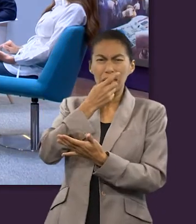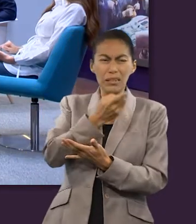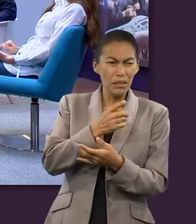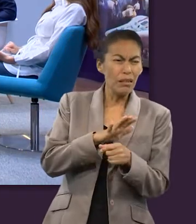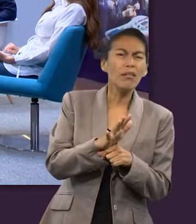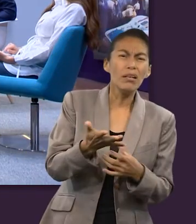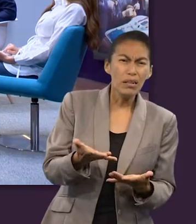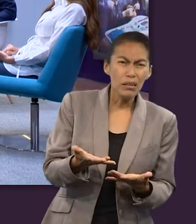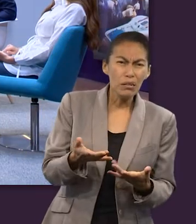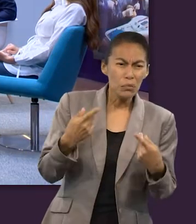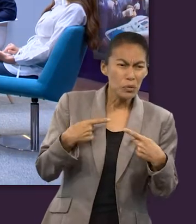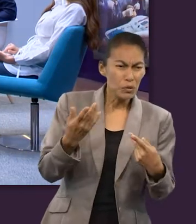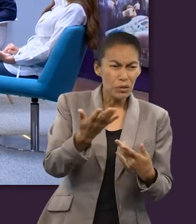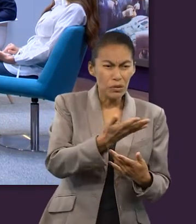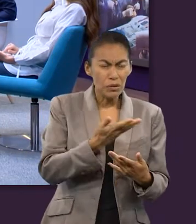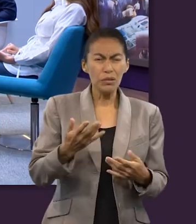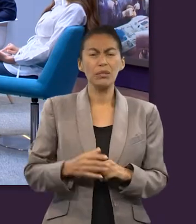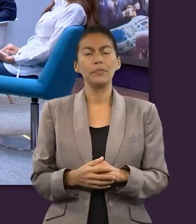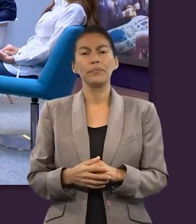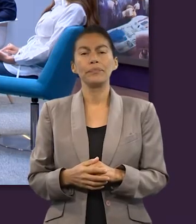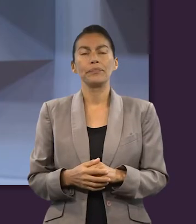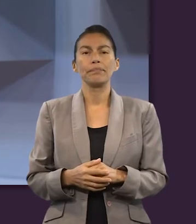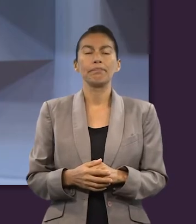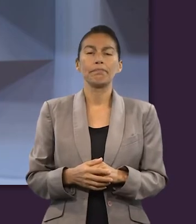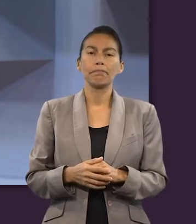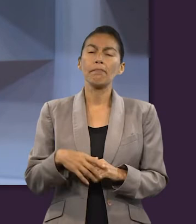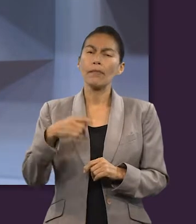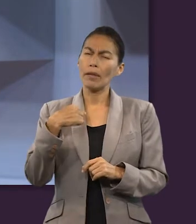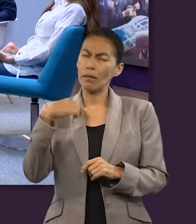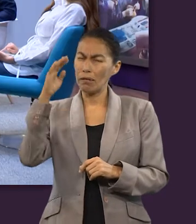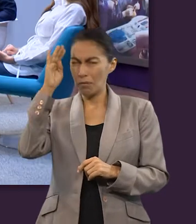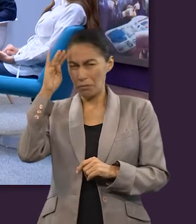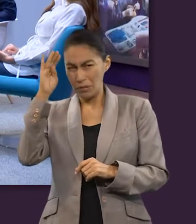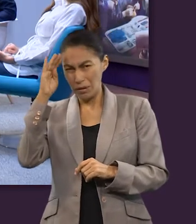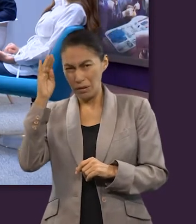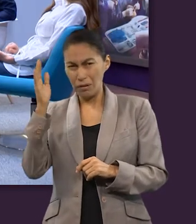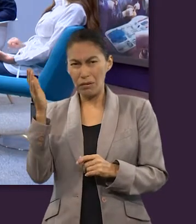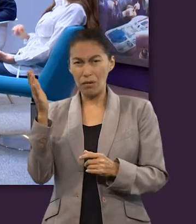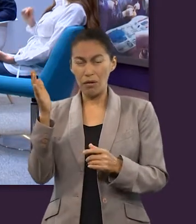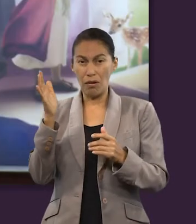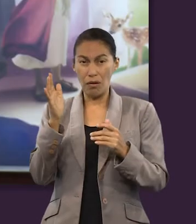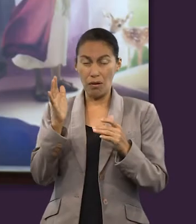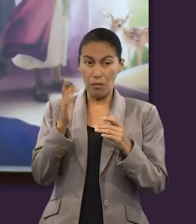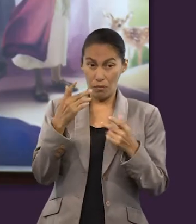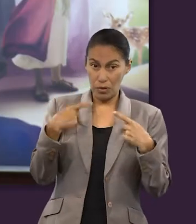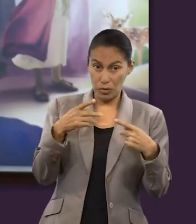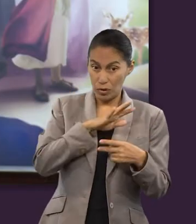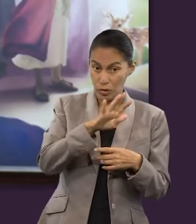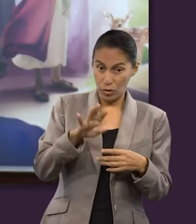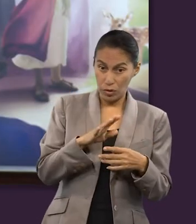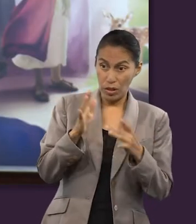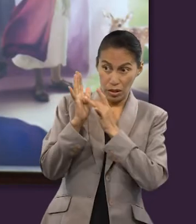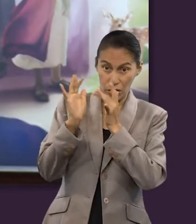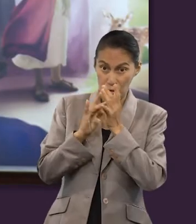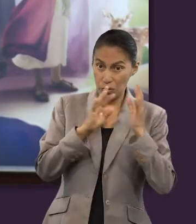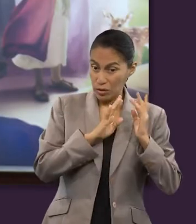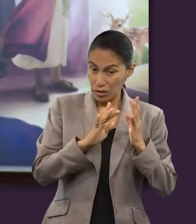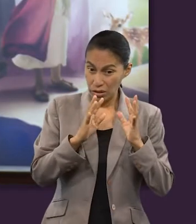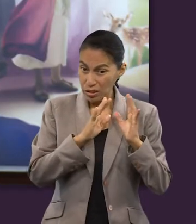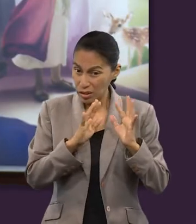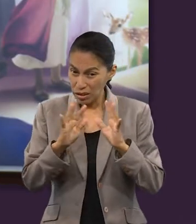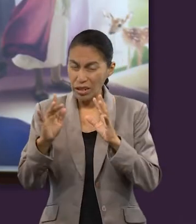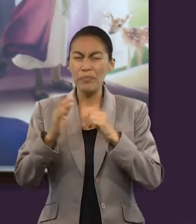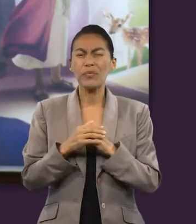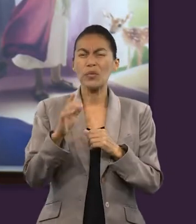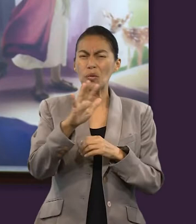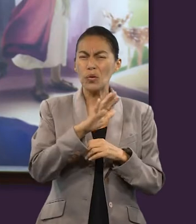dejado alguna advertencia para sus seguidores? Pensando en sus seguidores, Jesús defraudó muchas veces las